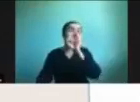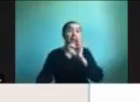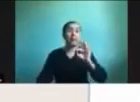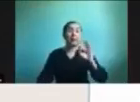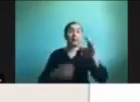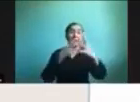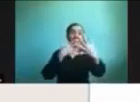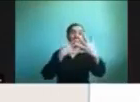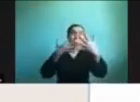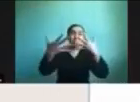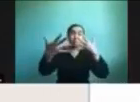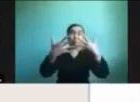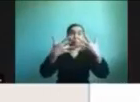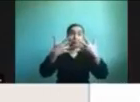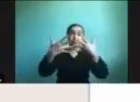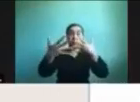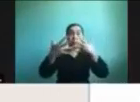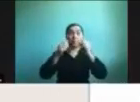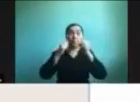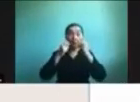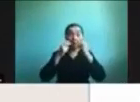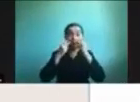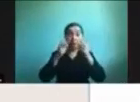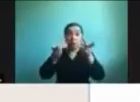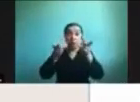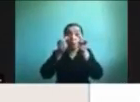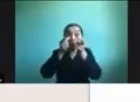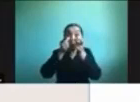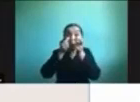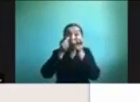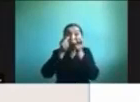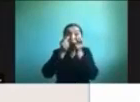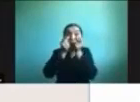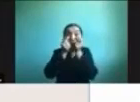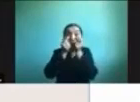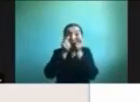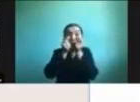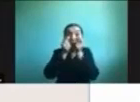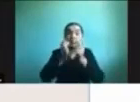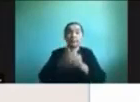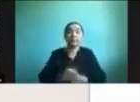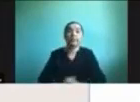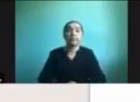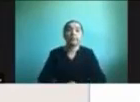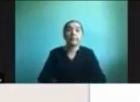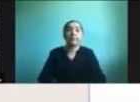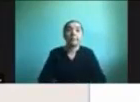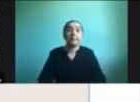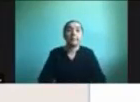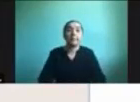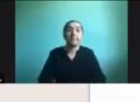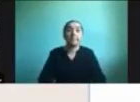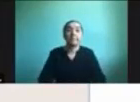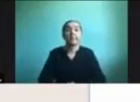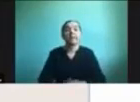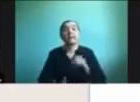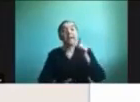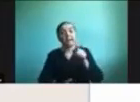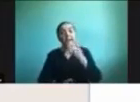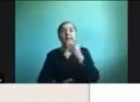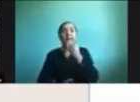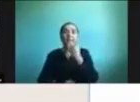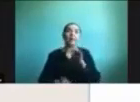para que puedan ser visualizadas para las personas que tienen baja visión ya entonces aquí también la idea es lograr el teclado